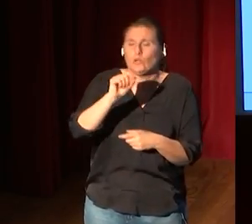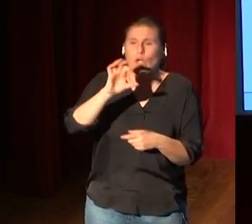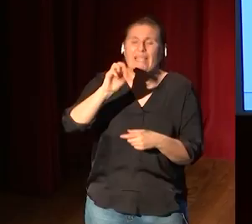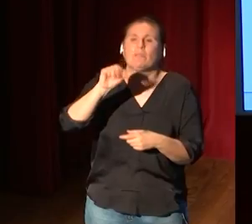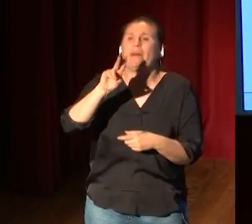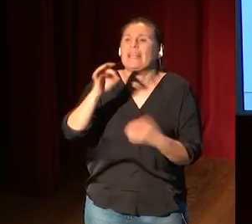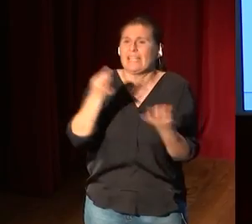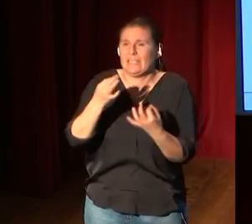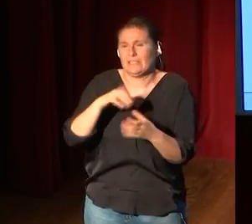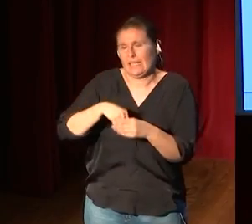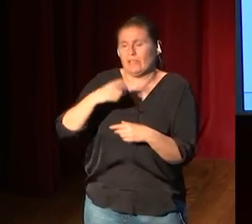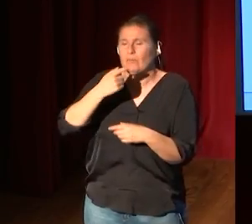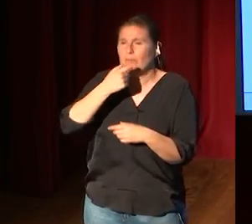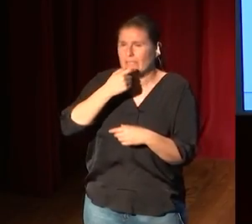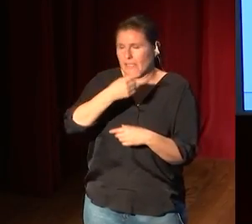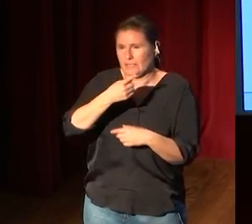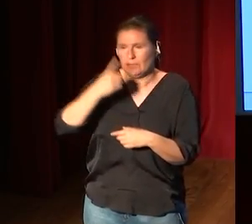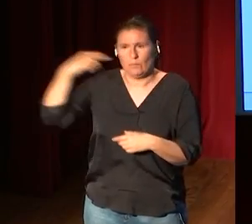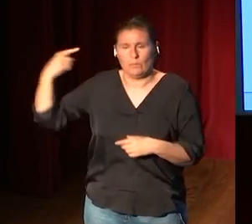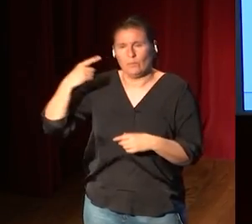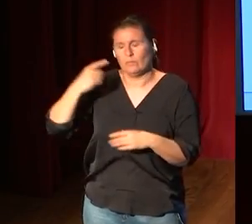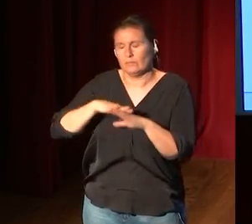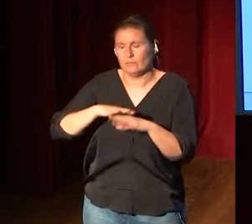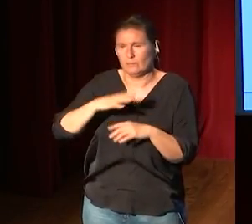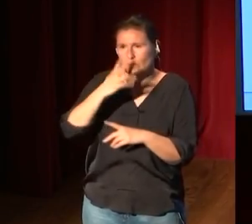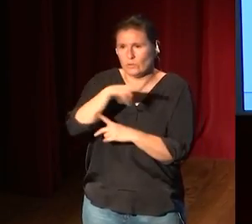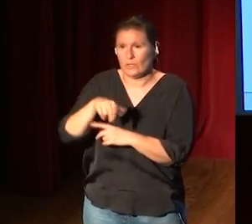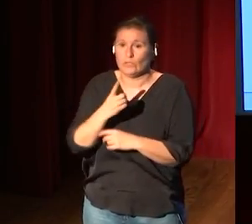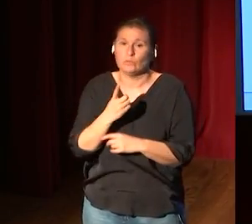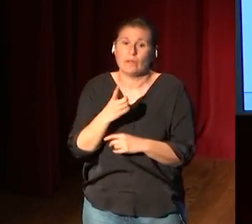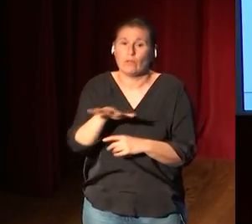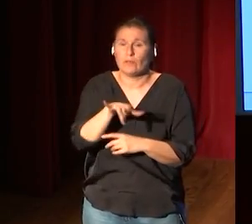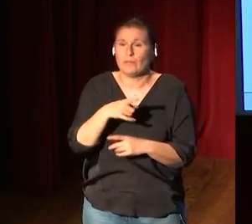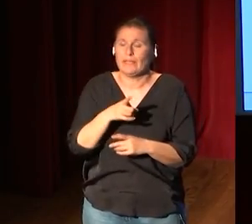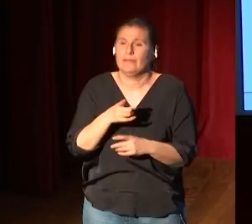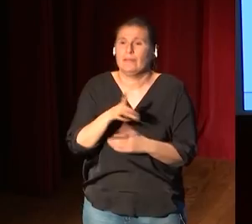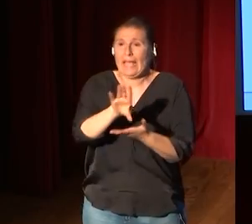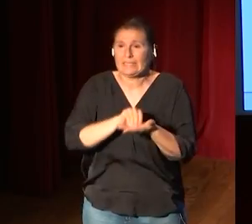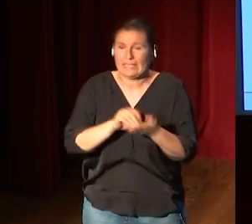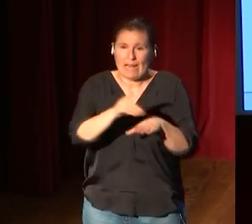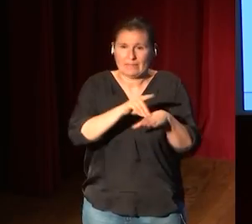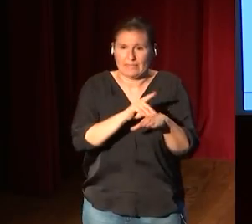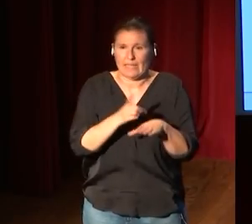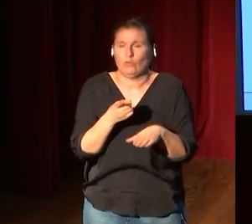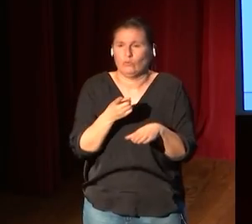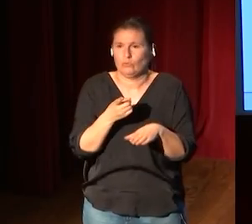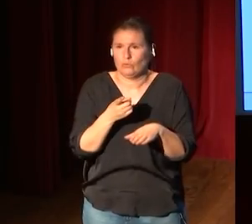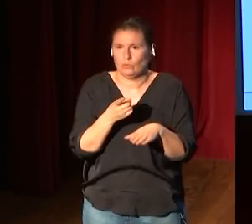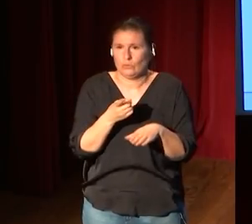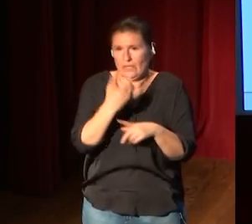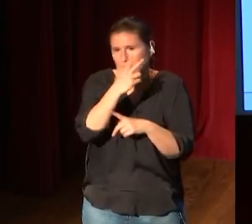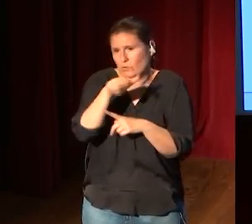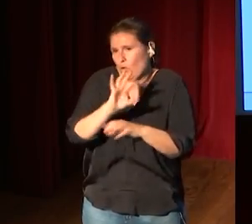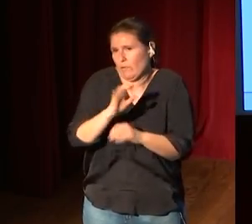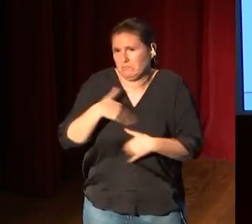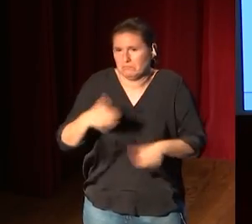un punto en el que usted puede extraer la información de la base de datos coge la base de datos de la colección hace